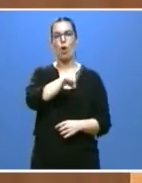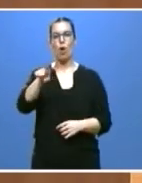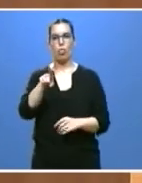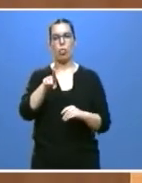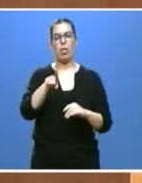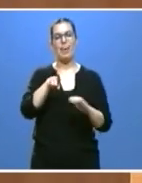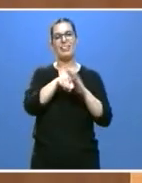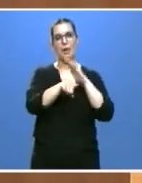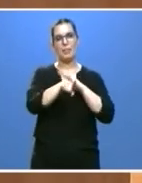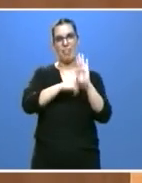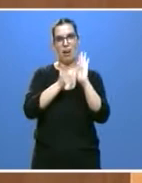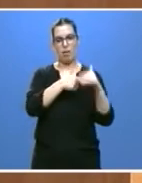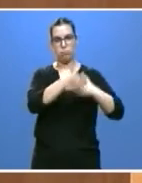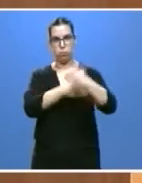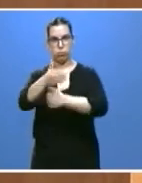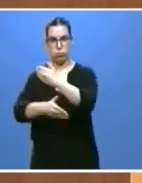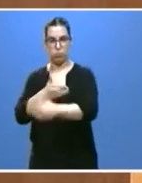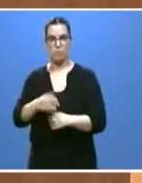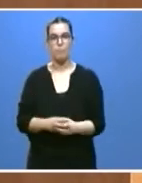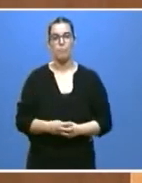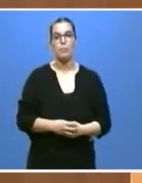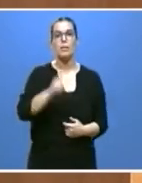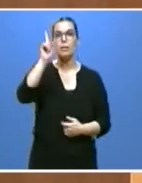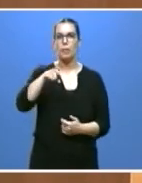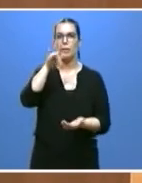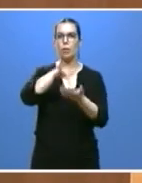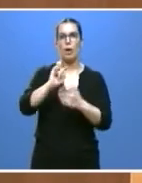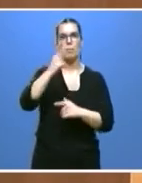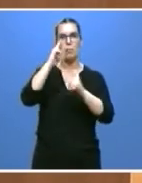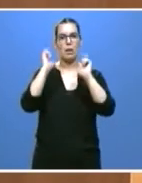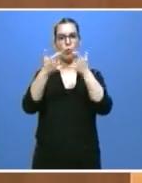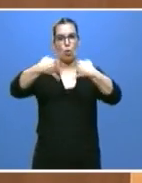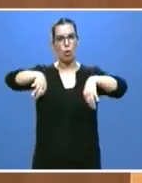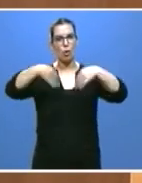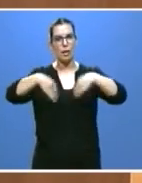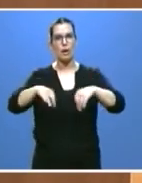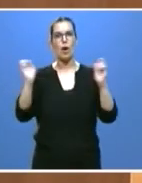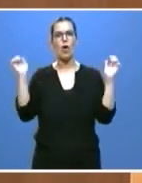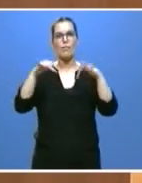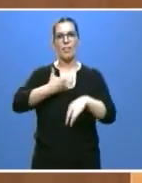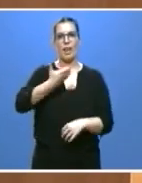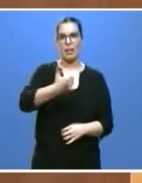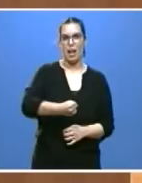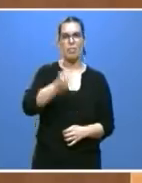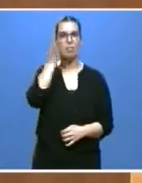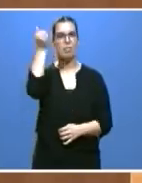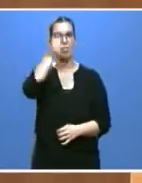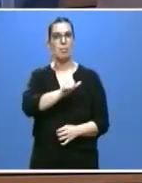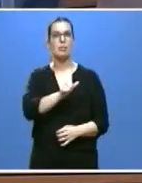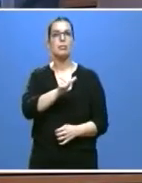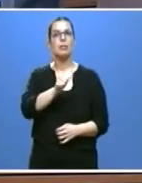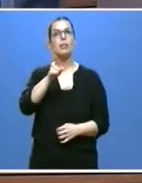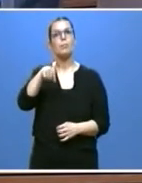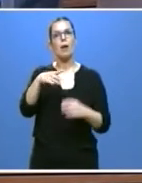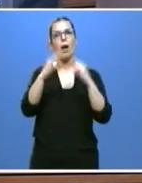el ámbito institucional habíamos realizado la primera reunión ordinaria de conferencia de alcaldes y alcaldesas y